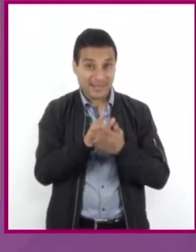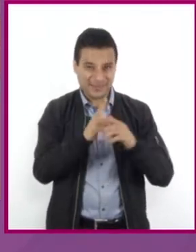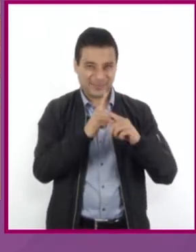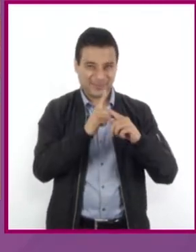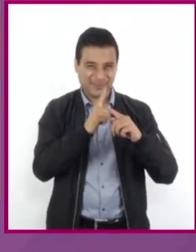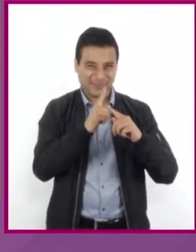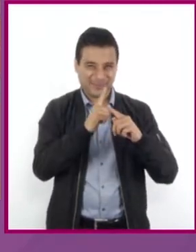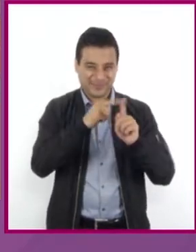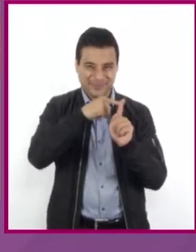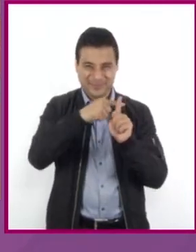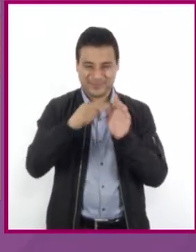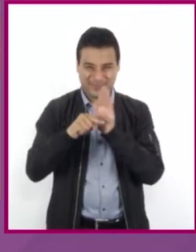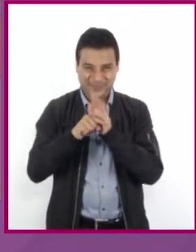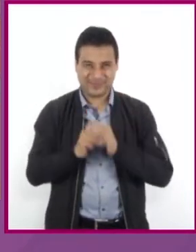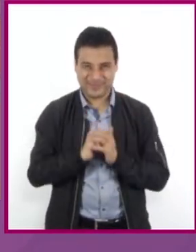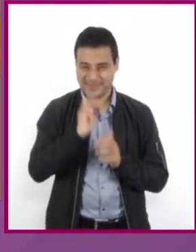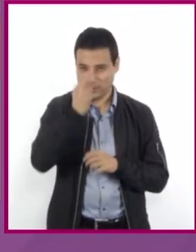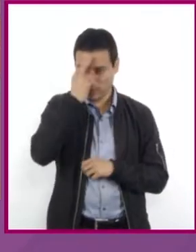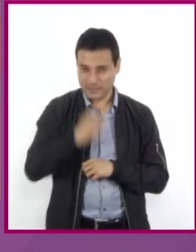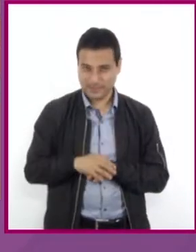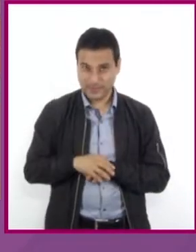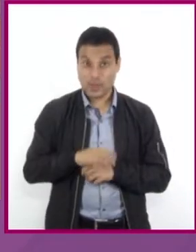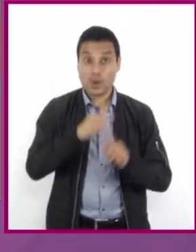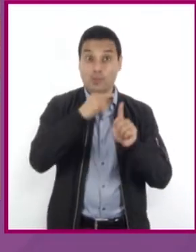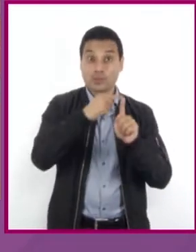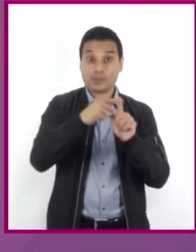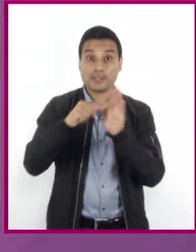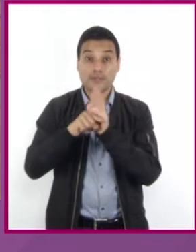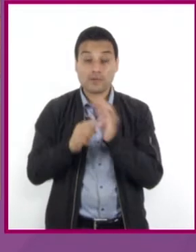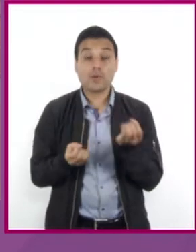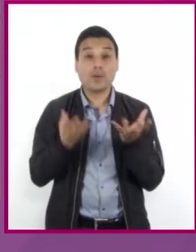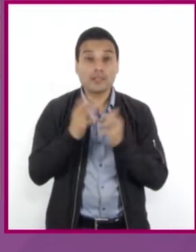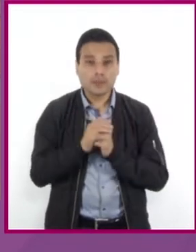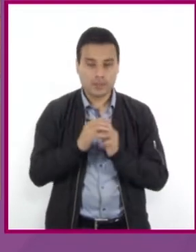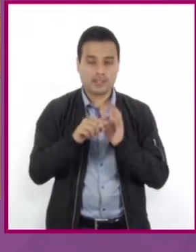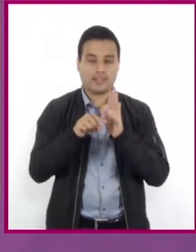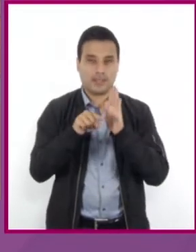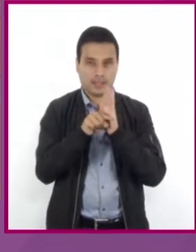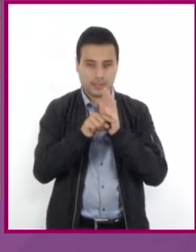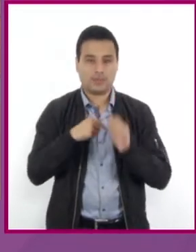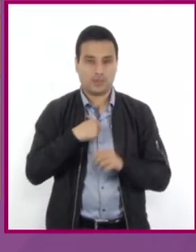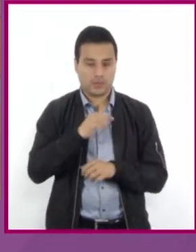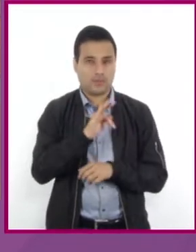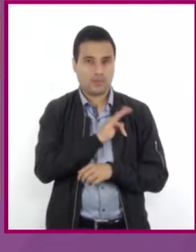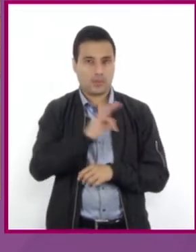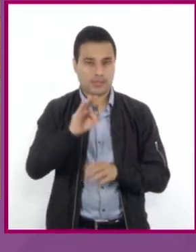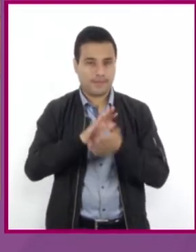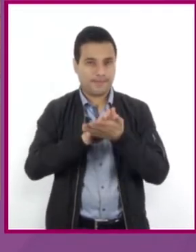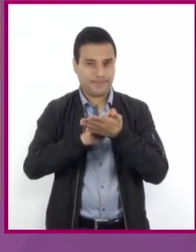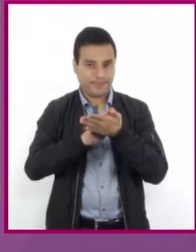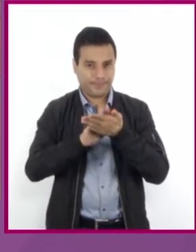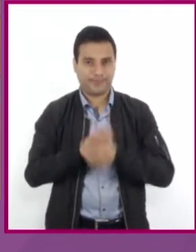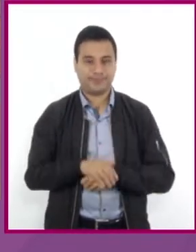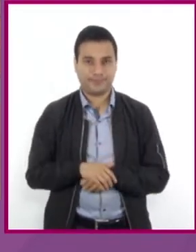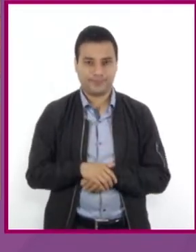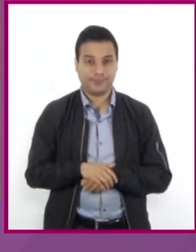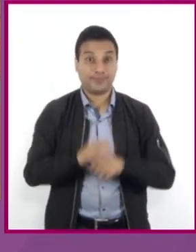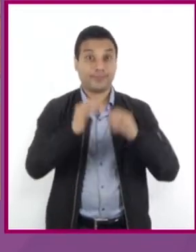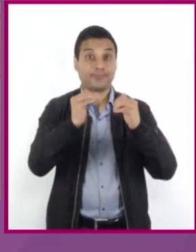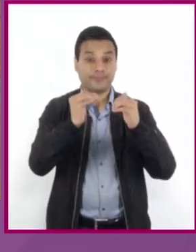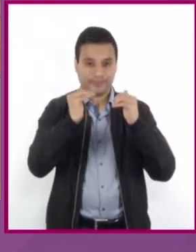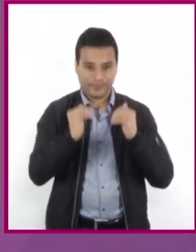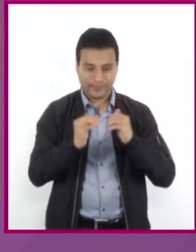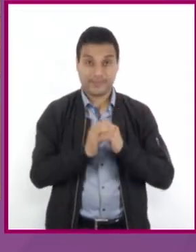positivo por negativo, igual a negativo, podemos eliminar los signos de agrupación, obteniendo